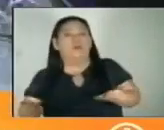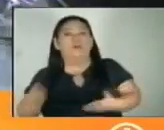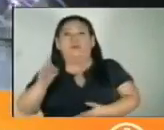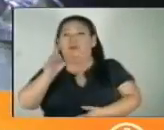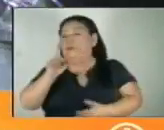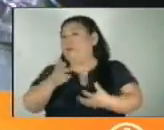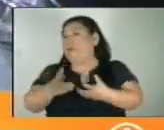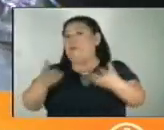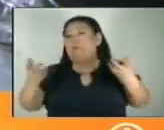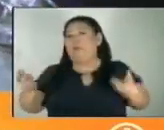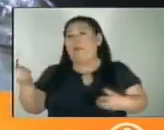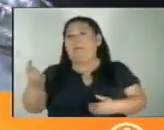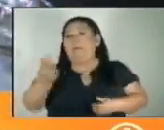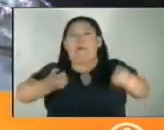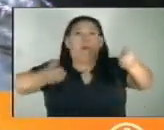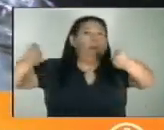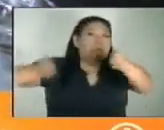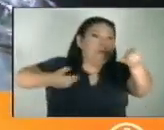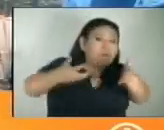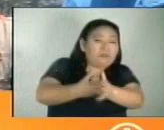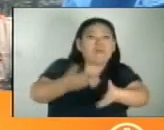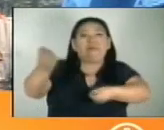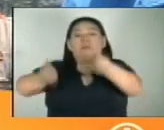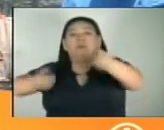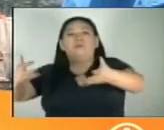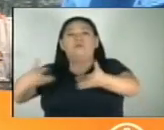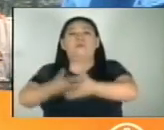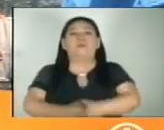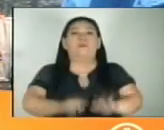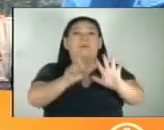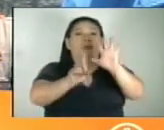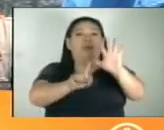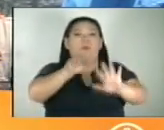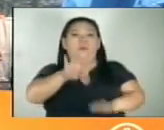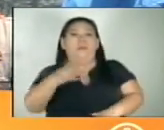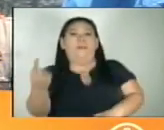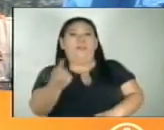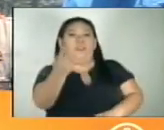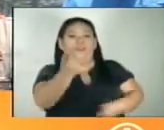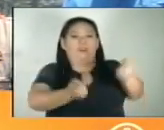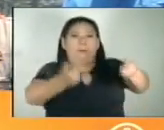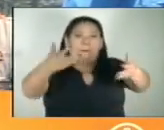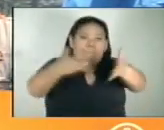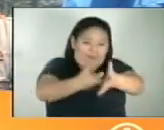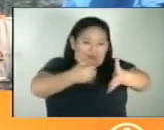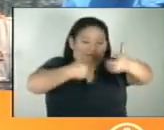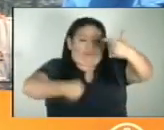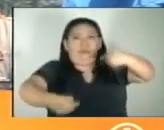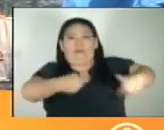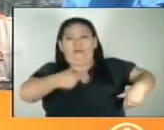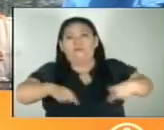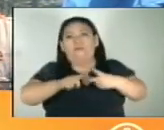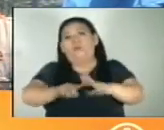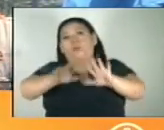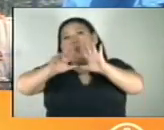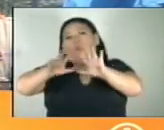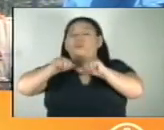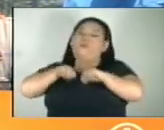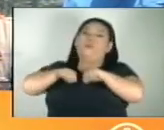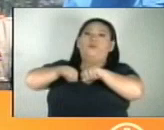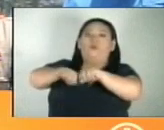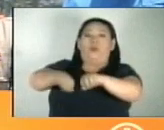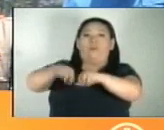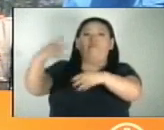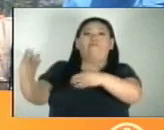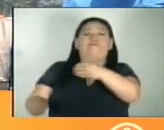de un centenar de accidentes de tránsito. 64 lesionados por accidente de tránsito, ocho fallecidos,